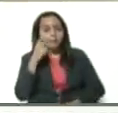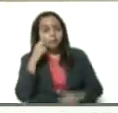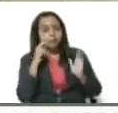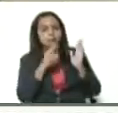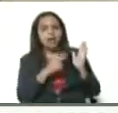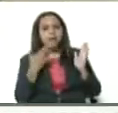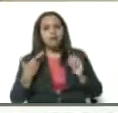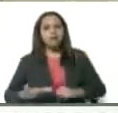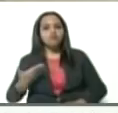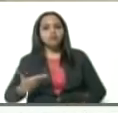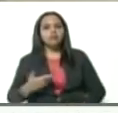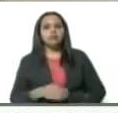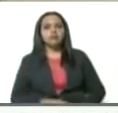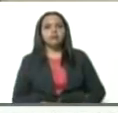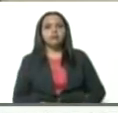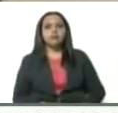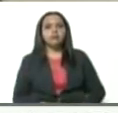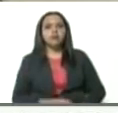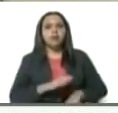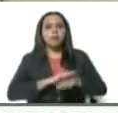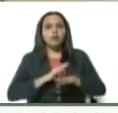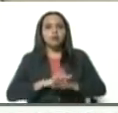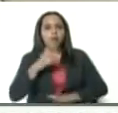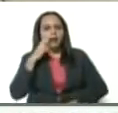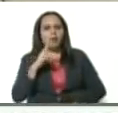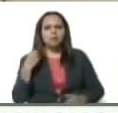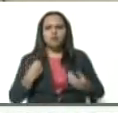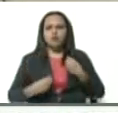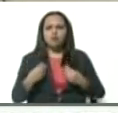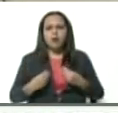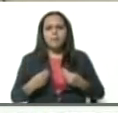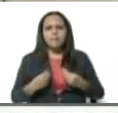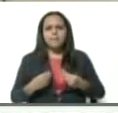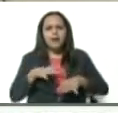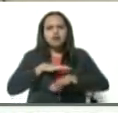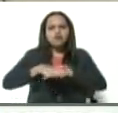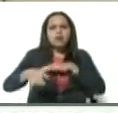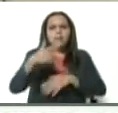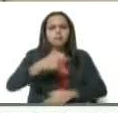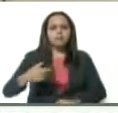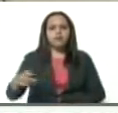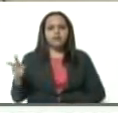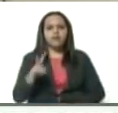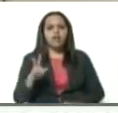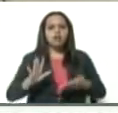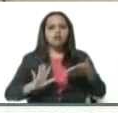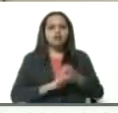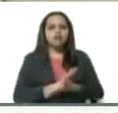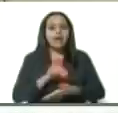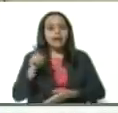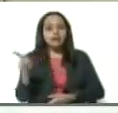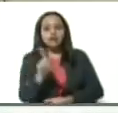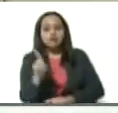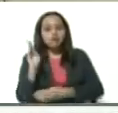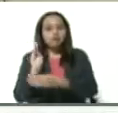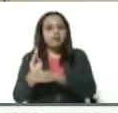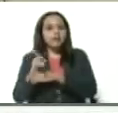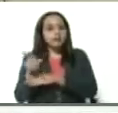importante. Porque yo veo preocupación en la gran mayoría de los venezolanos por aquellos que no se cuidan.